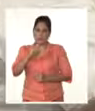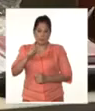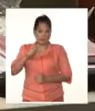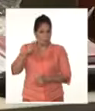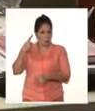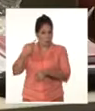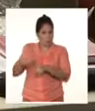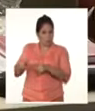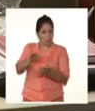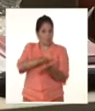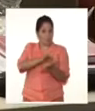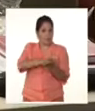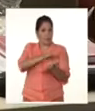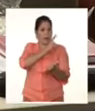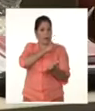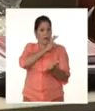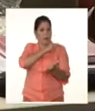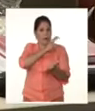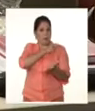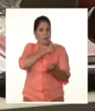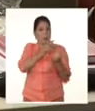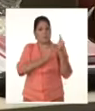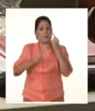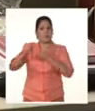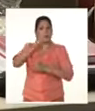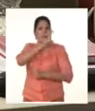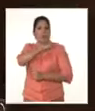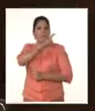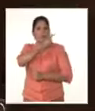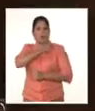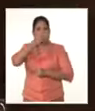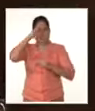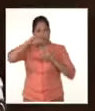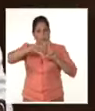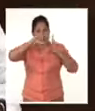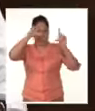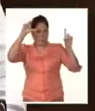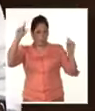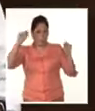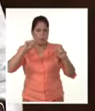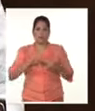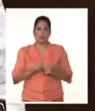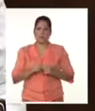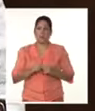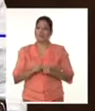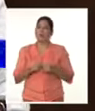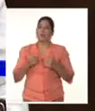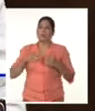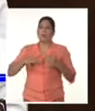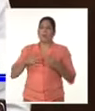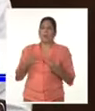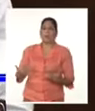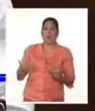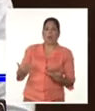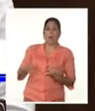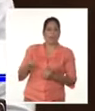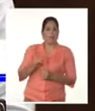como la reserva de los cuadros que ocuparan los principales cargos de la nación. No hemos estado en activo ni con los brazos cruzados.